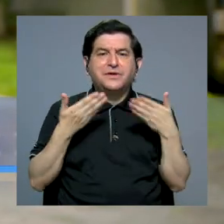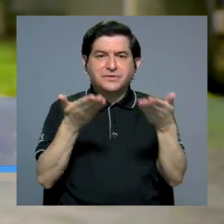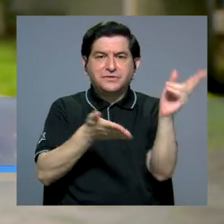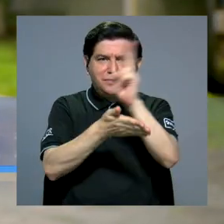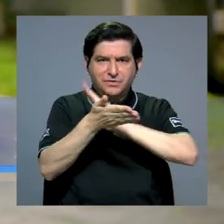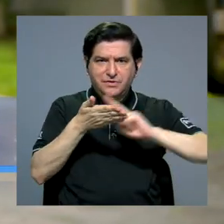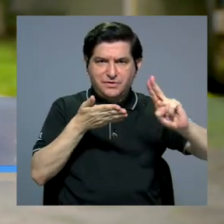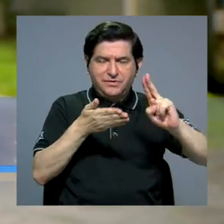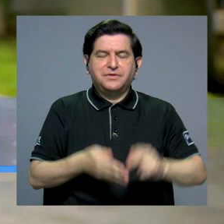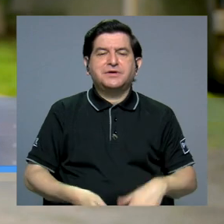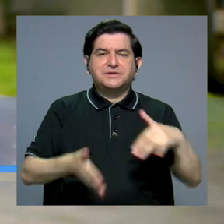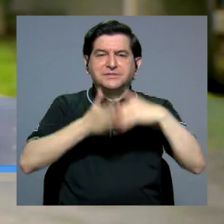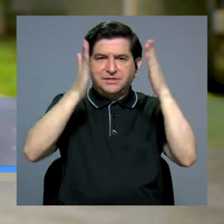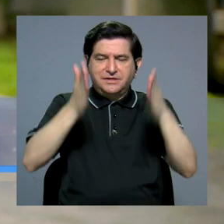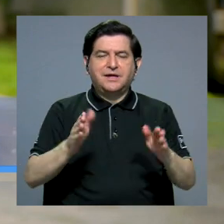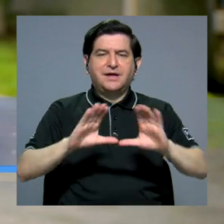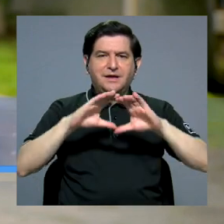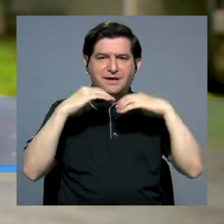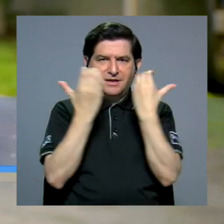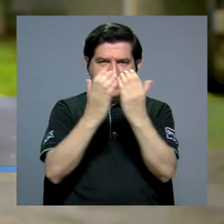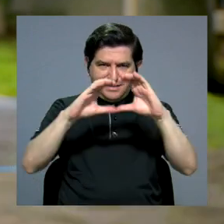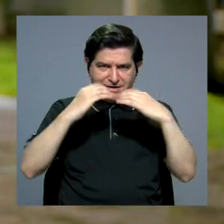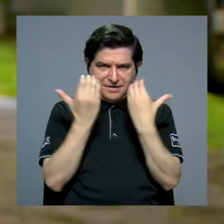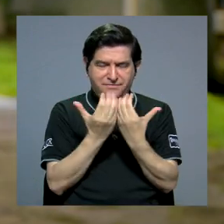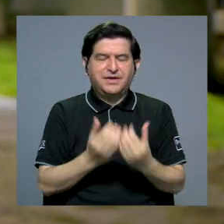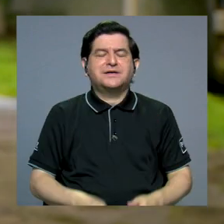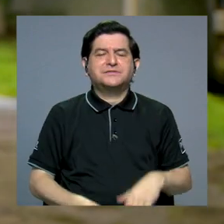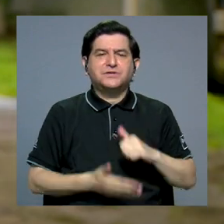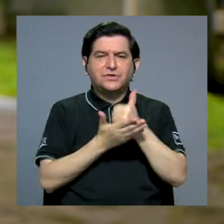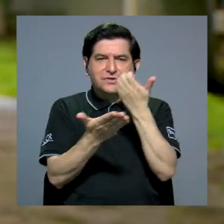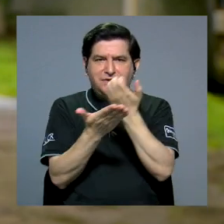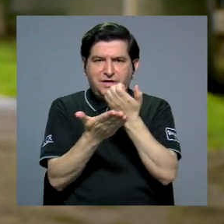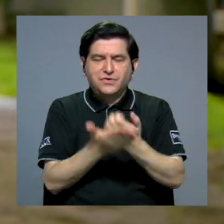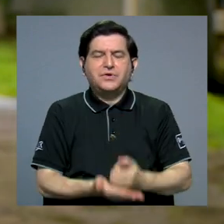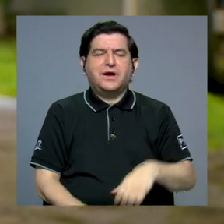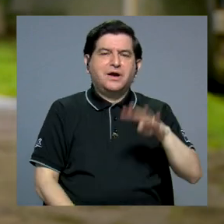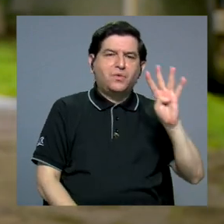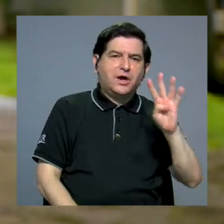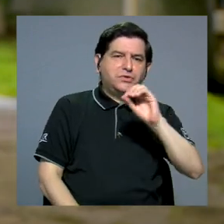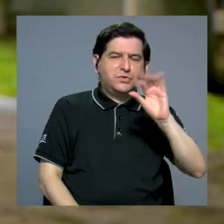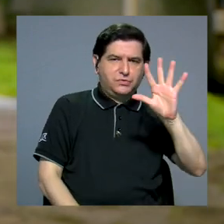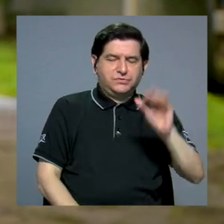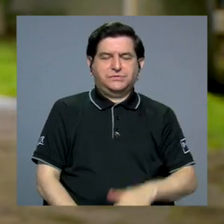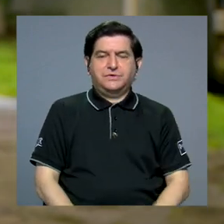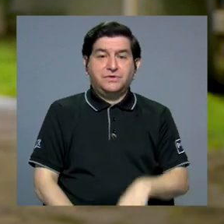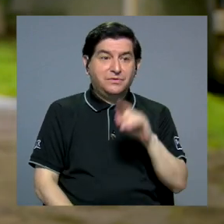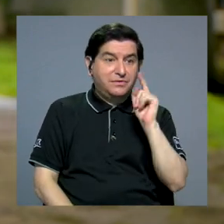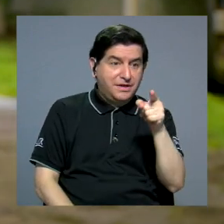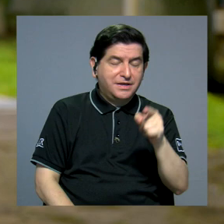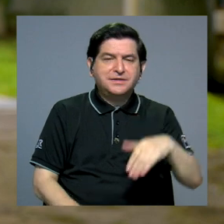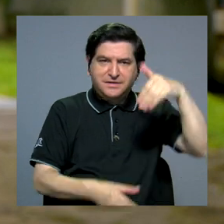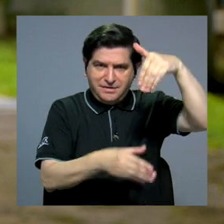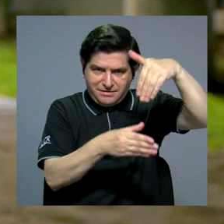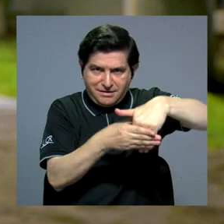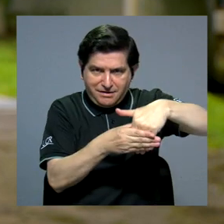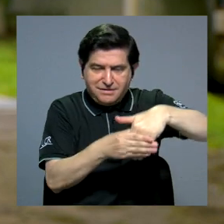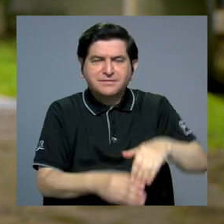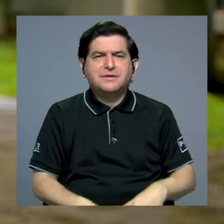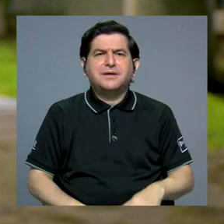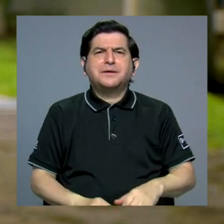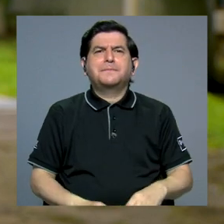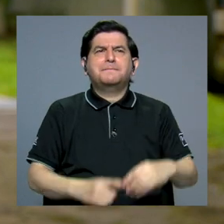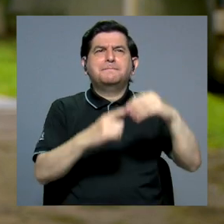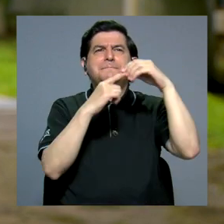universidad a las personas estudiantes con alguna categoría de beca, en este caso la DECA 4 o 5. Entonces en él se enmarcan